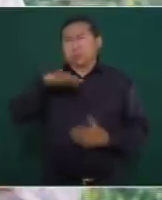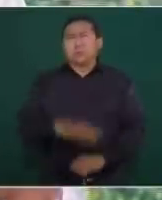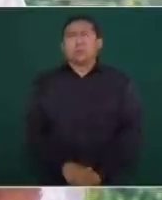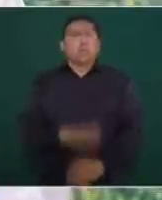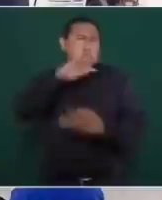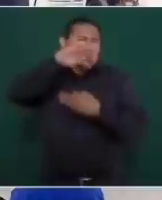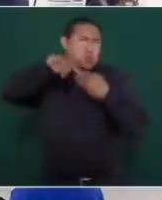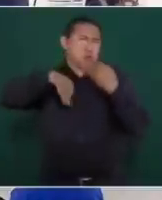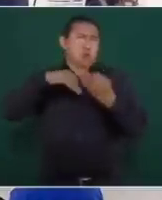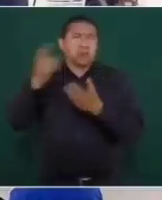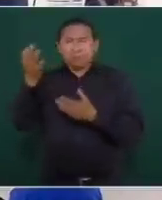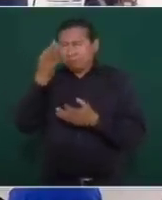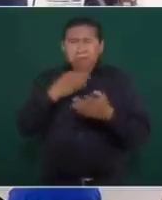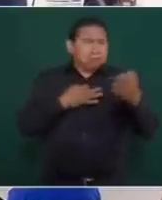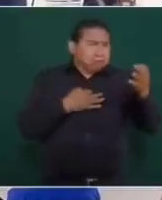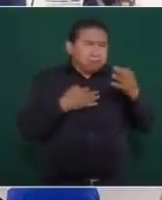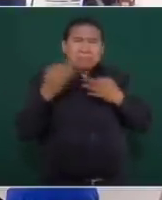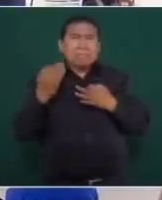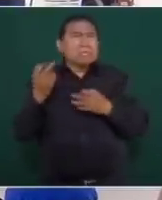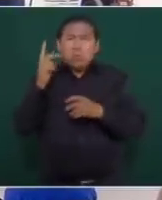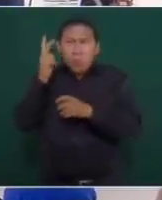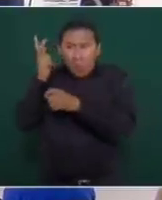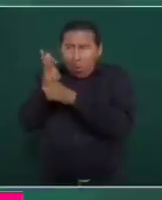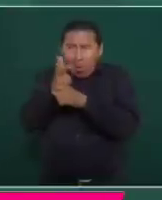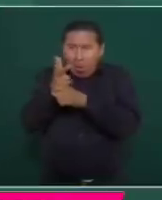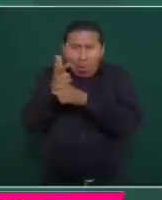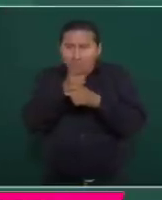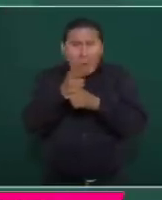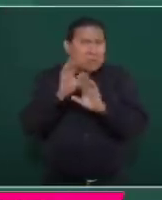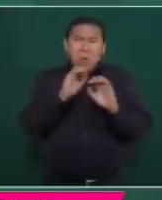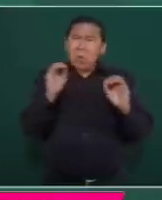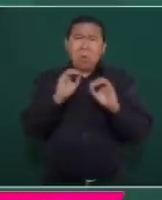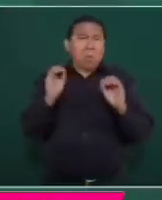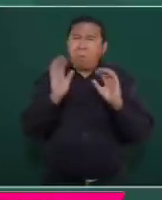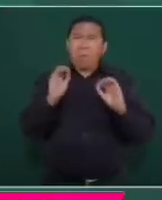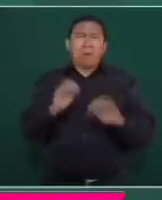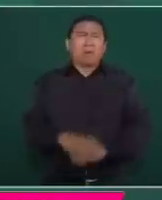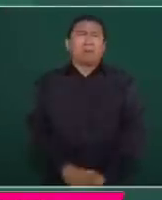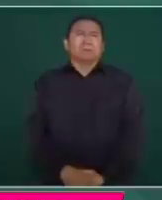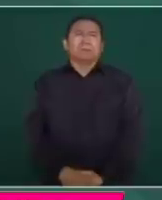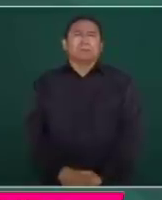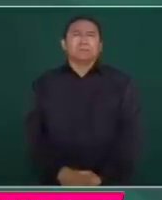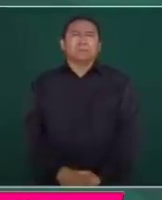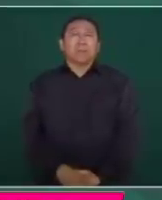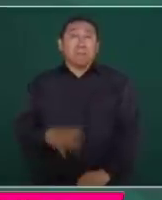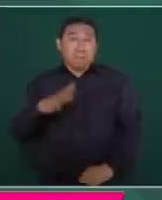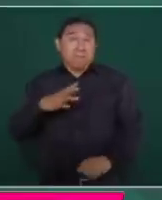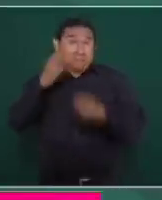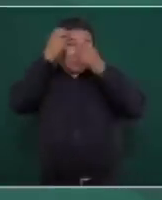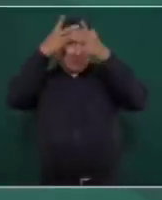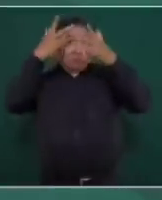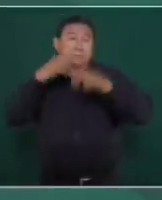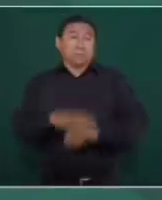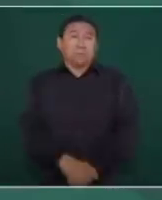todo nos llega, ya no hay espionaje, ya no hay Cisen, pero sí hay inteligencia,